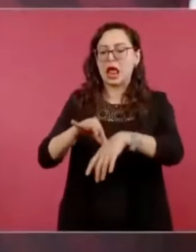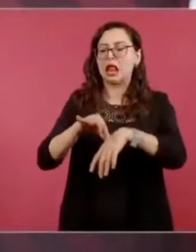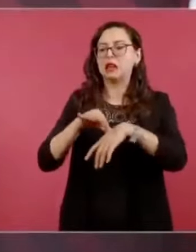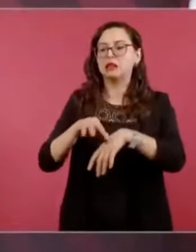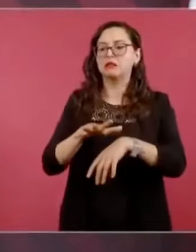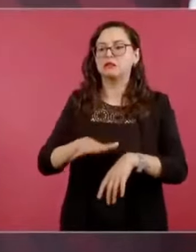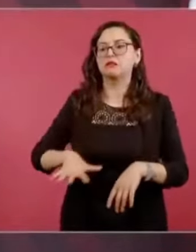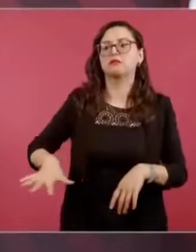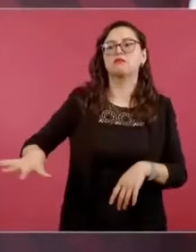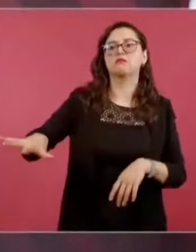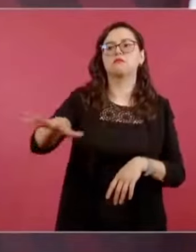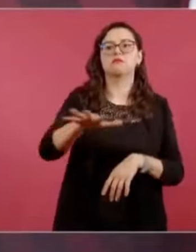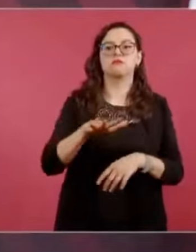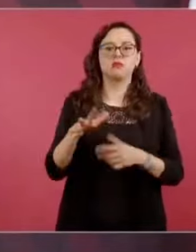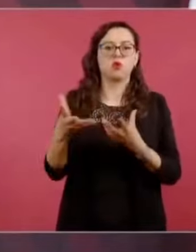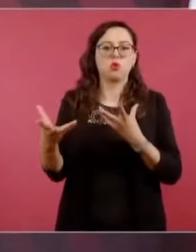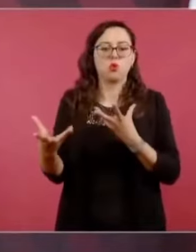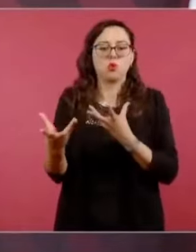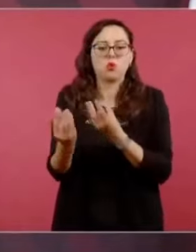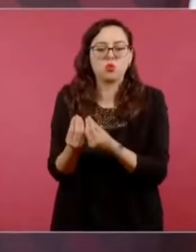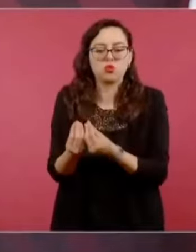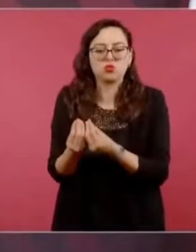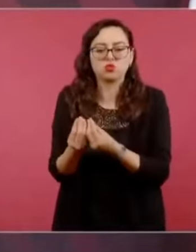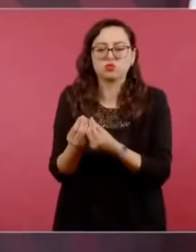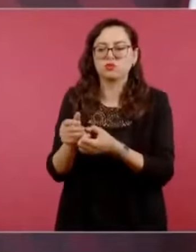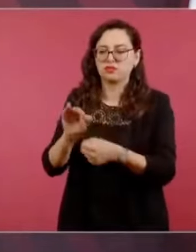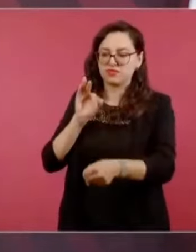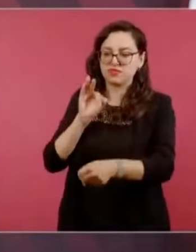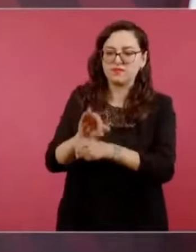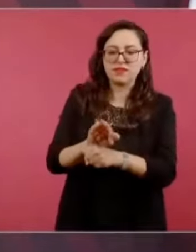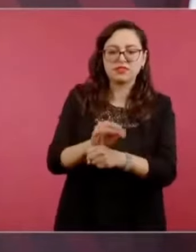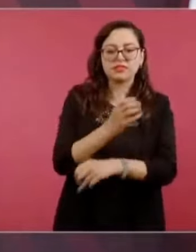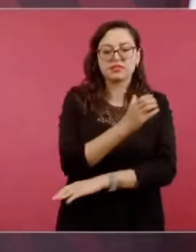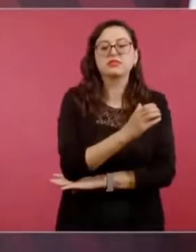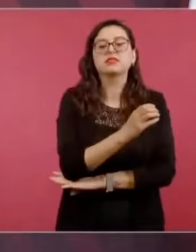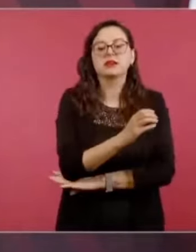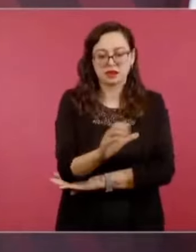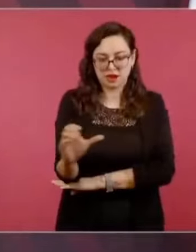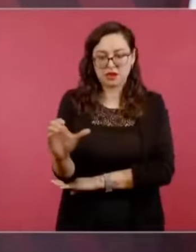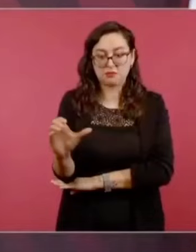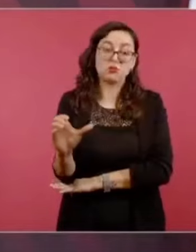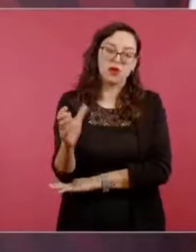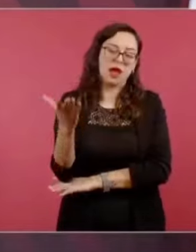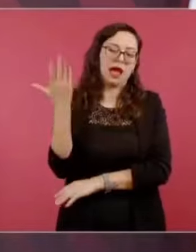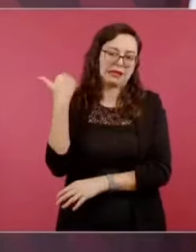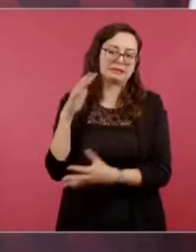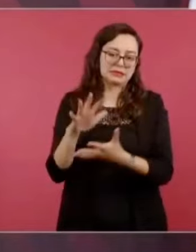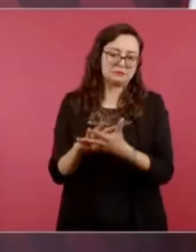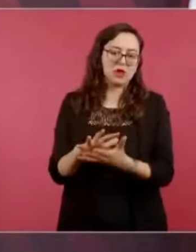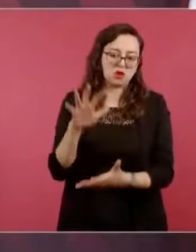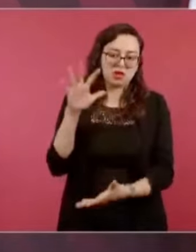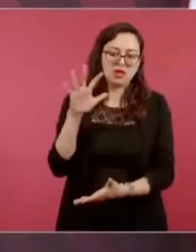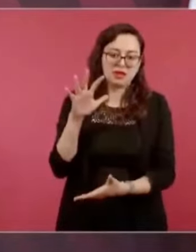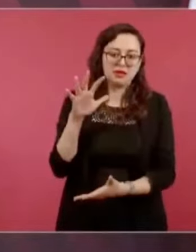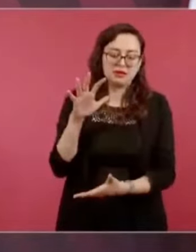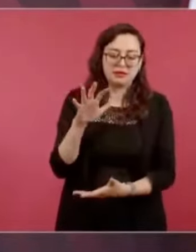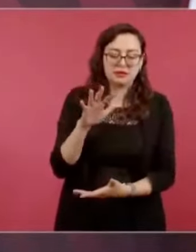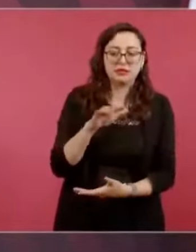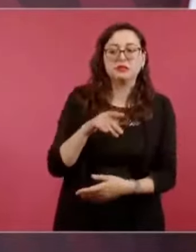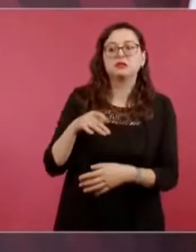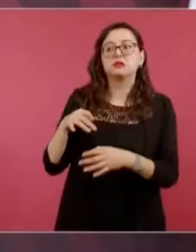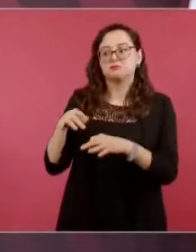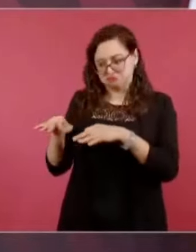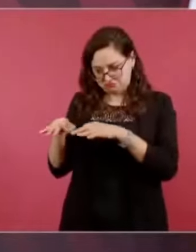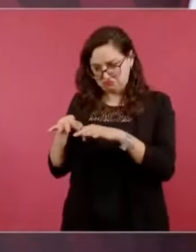a favor de los campesinos, que en ese entonces eran mayoría, y de los